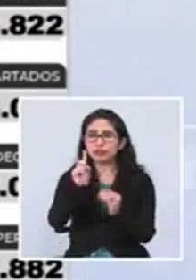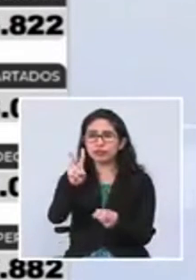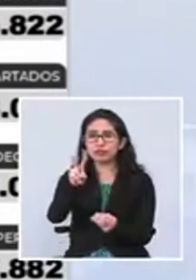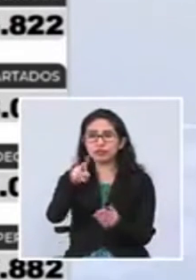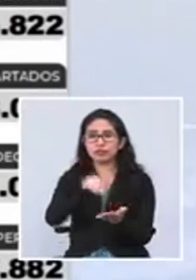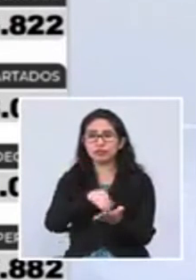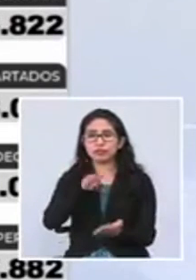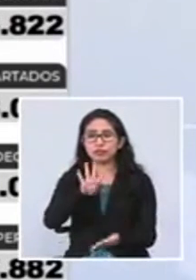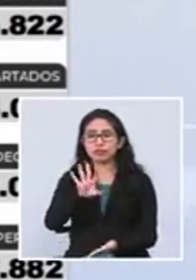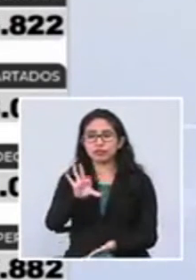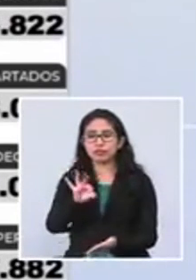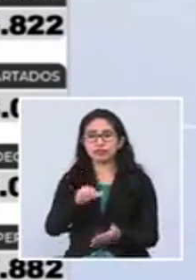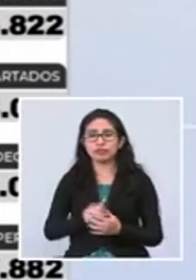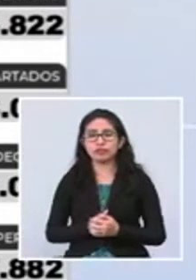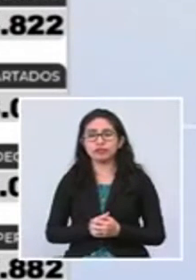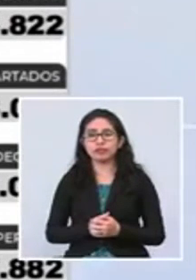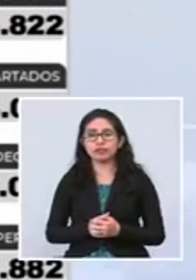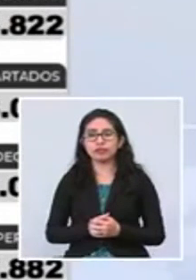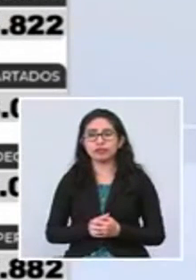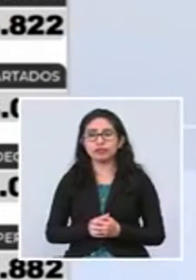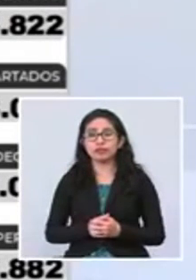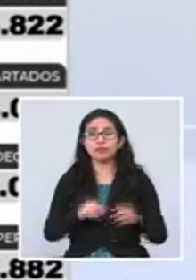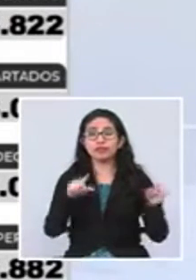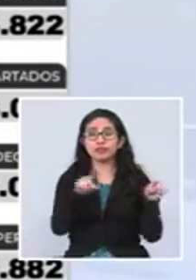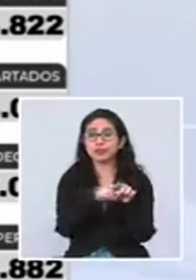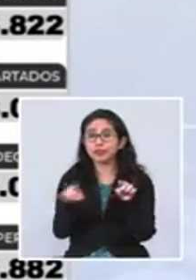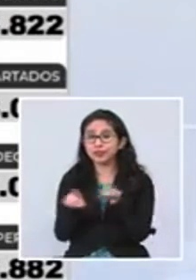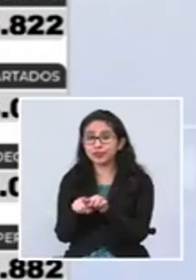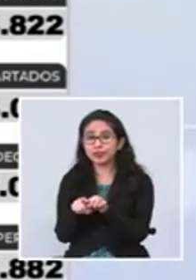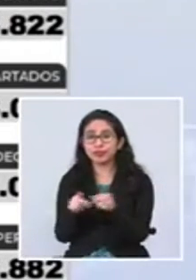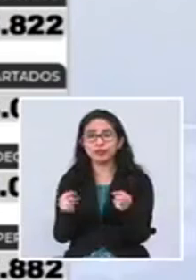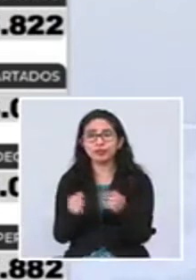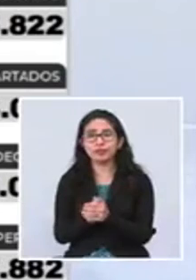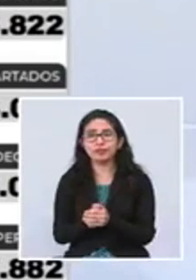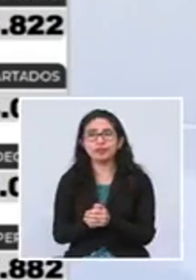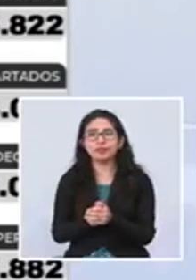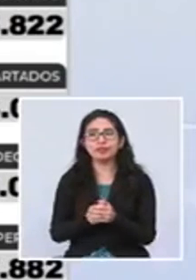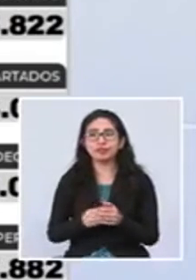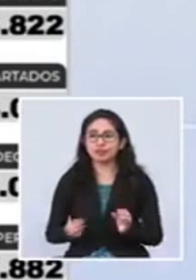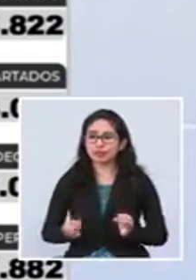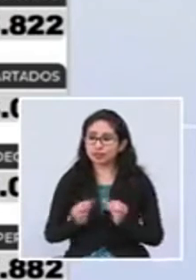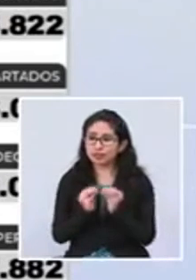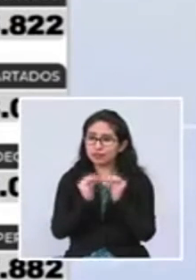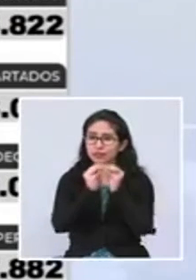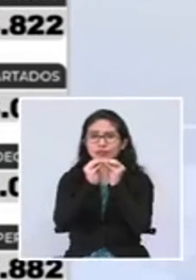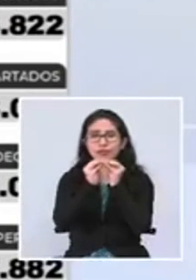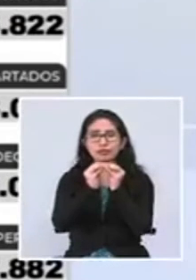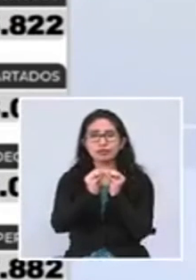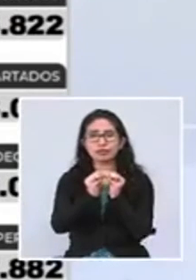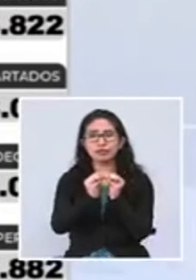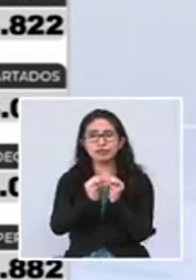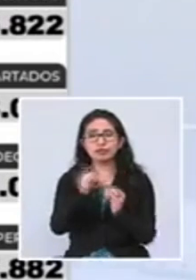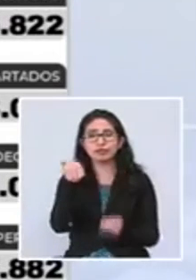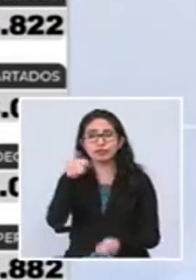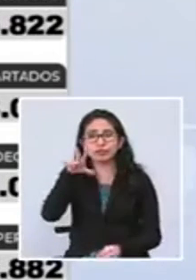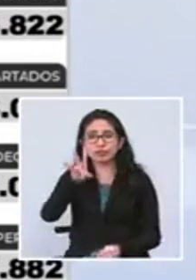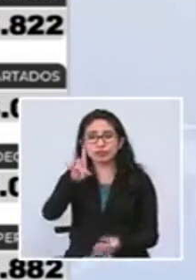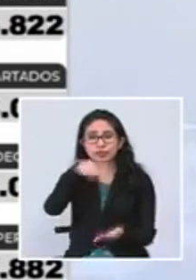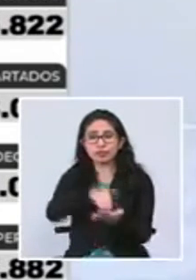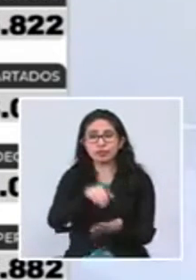2.049. Por otra parte, contabilizamos en total 17